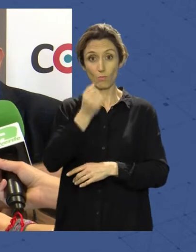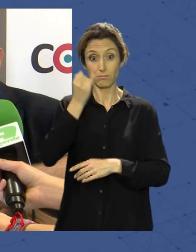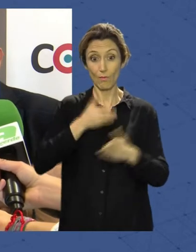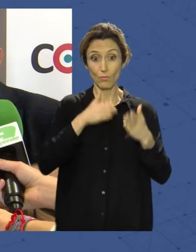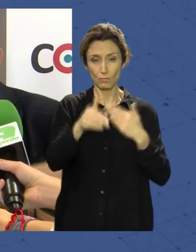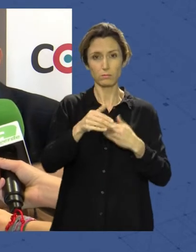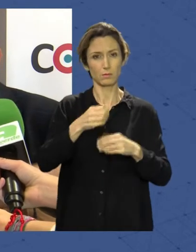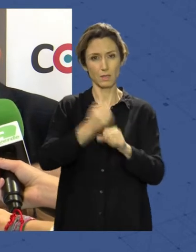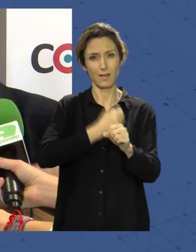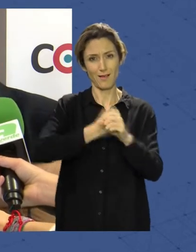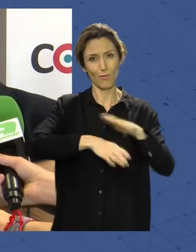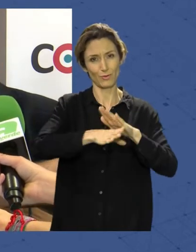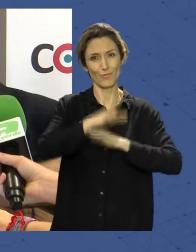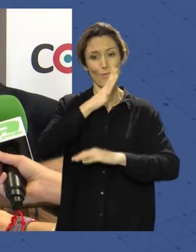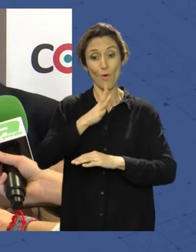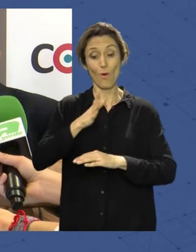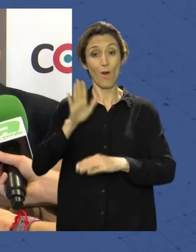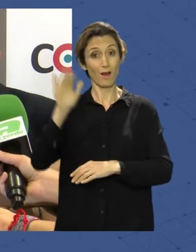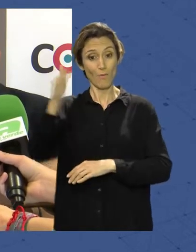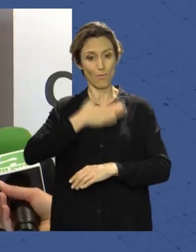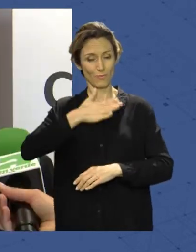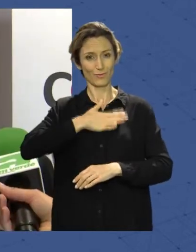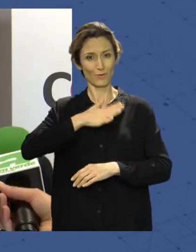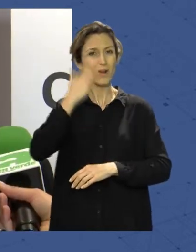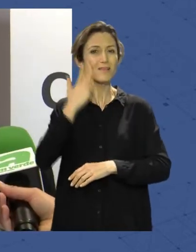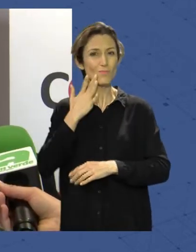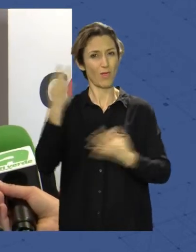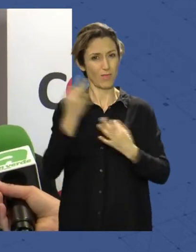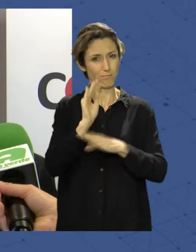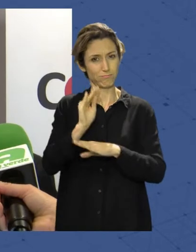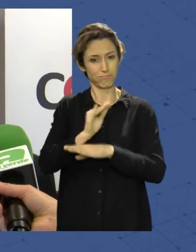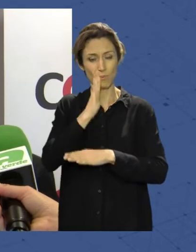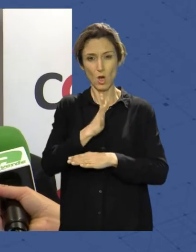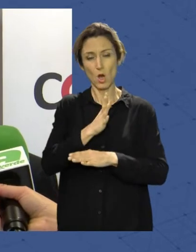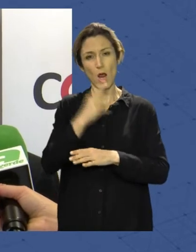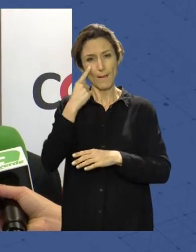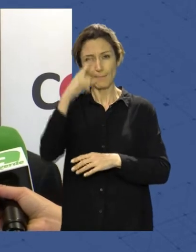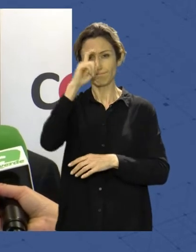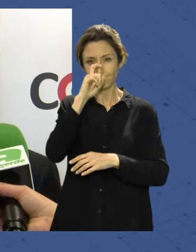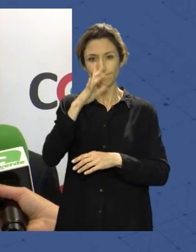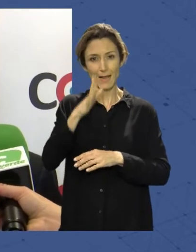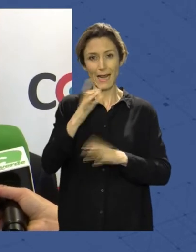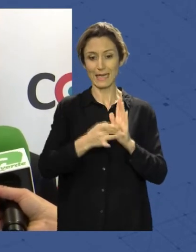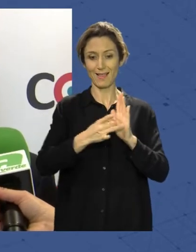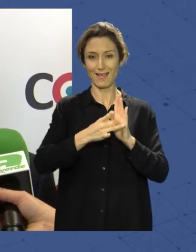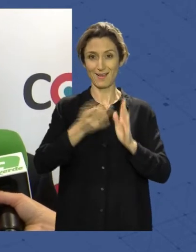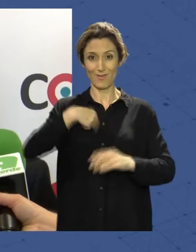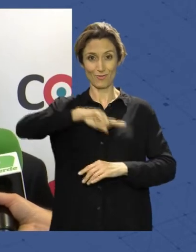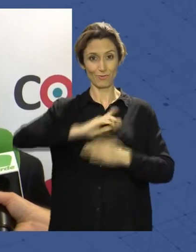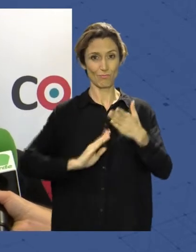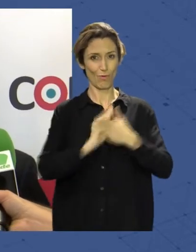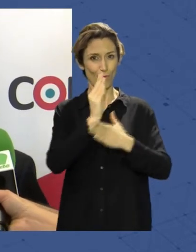adelante para que el campo nuestro se mantenga lo más limpio posible. Apuntaremos un marchiamo más hacia la calidad de nuestros productos,